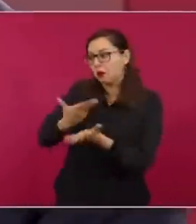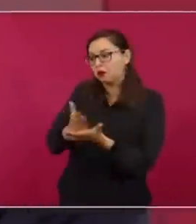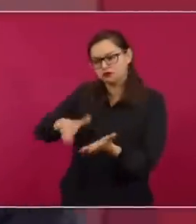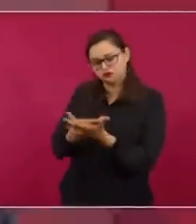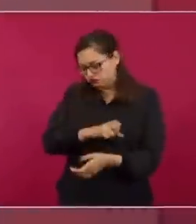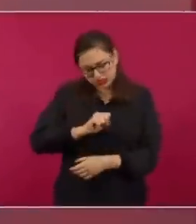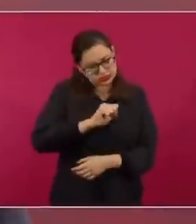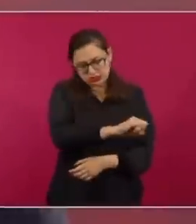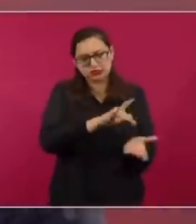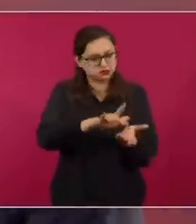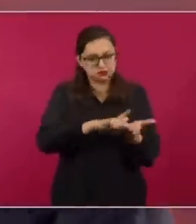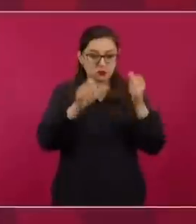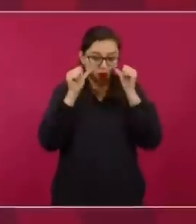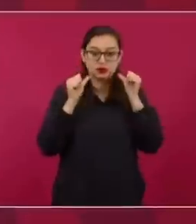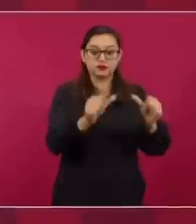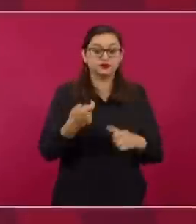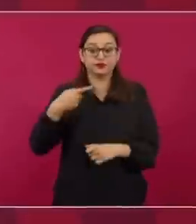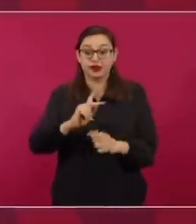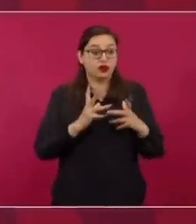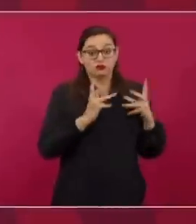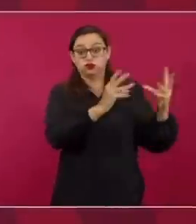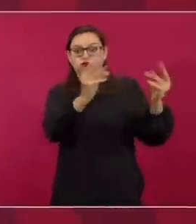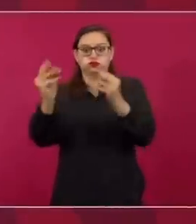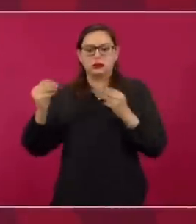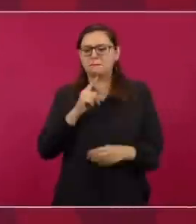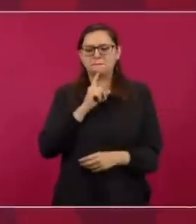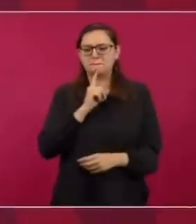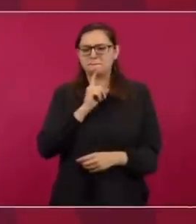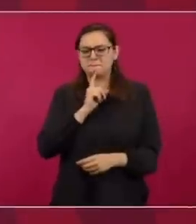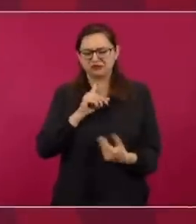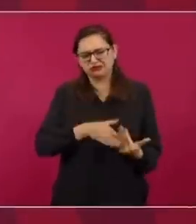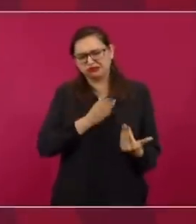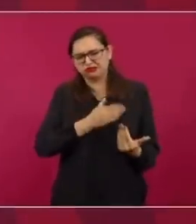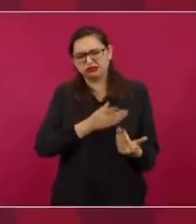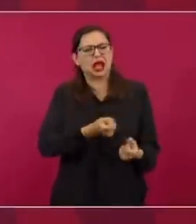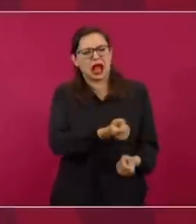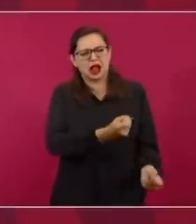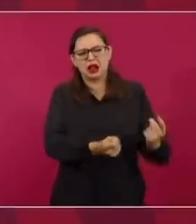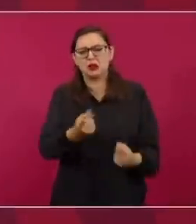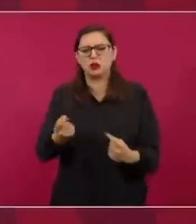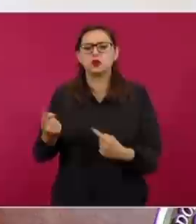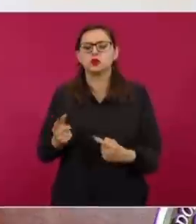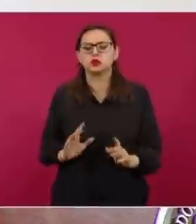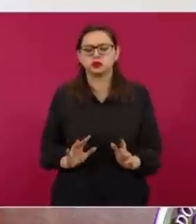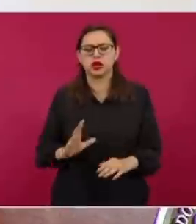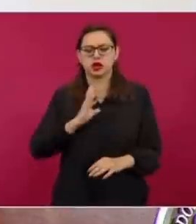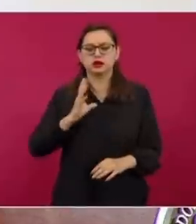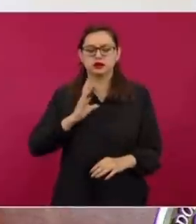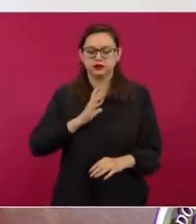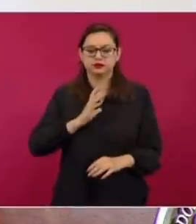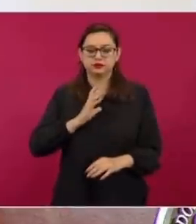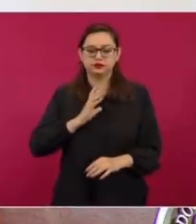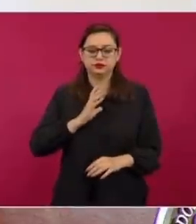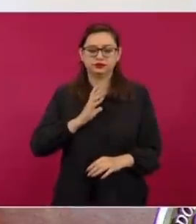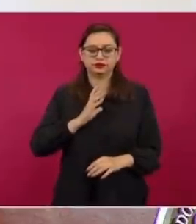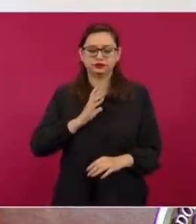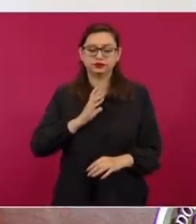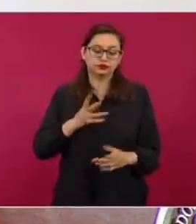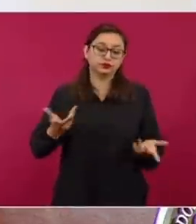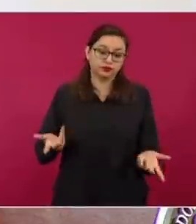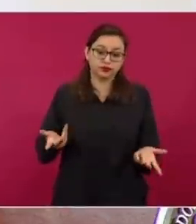un tema central, no es un tema que se esté planteando permanentemente y ahí